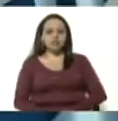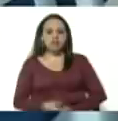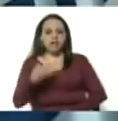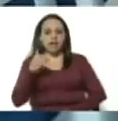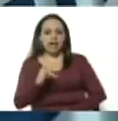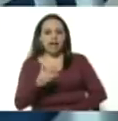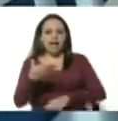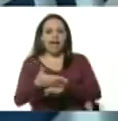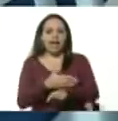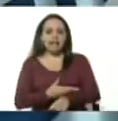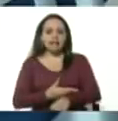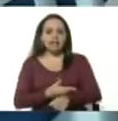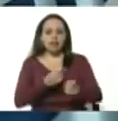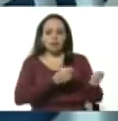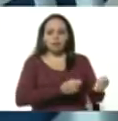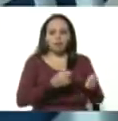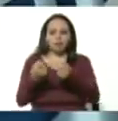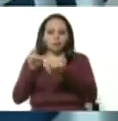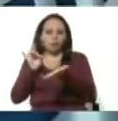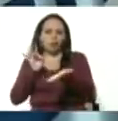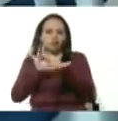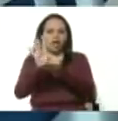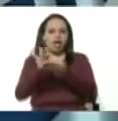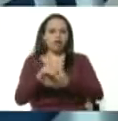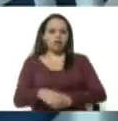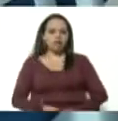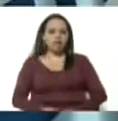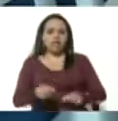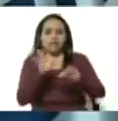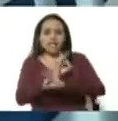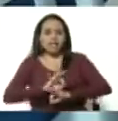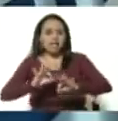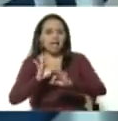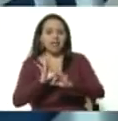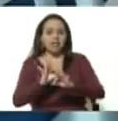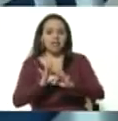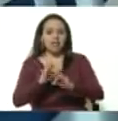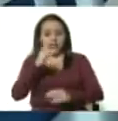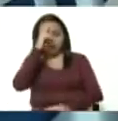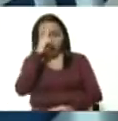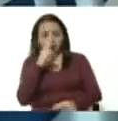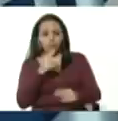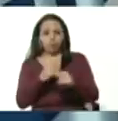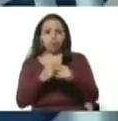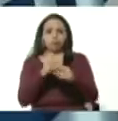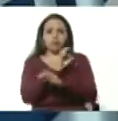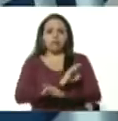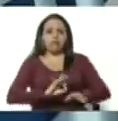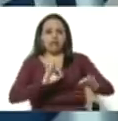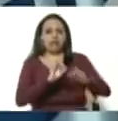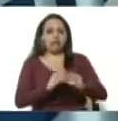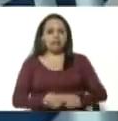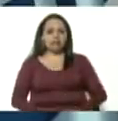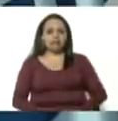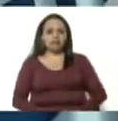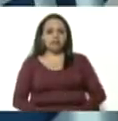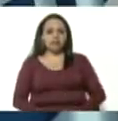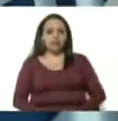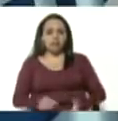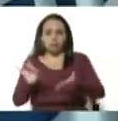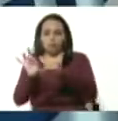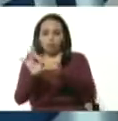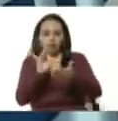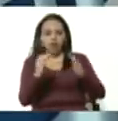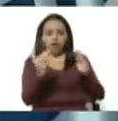previamente echados sin ningún tipo de misericordia ni clemencia de sus lugares de residencia